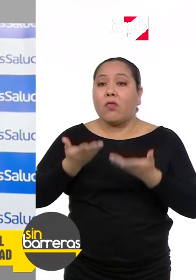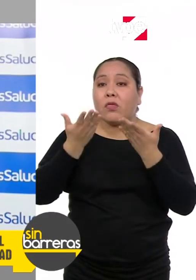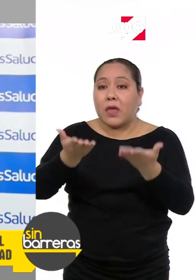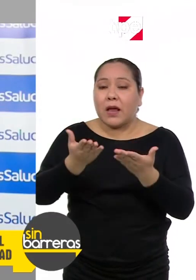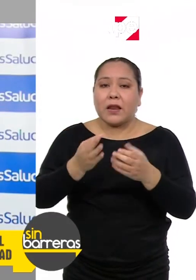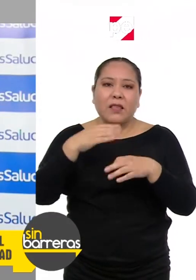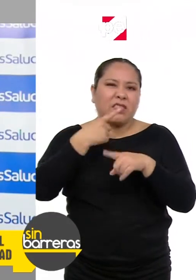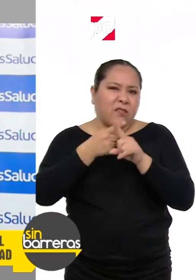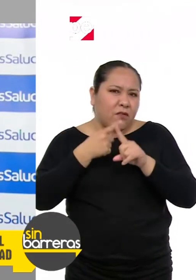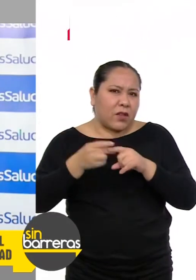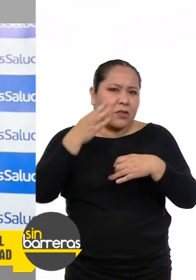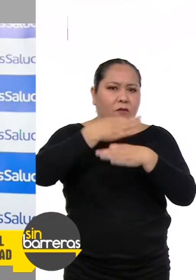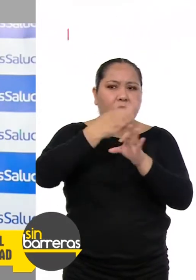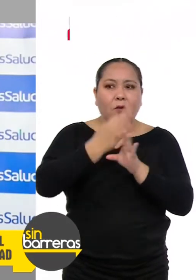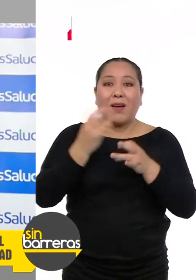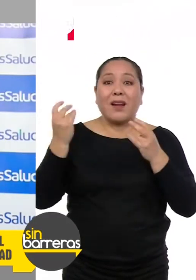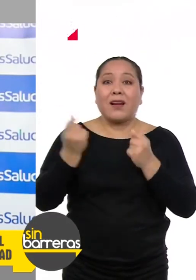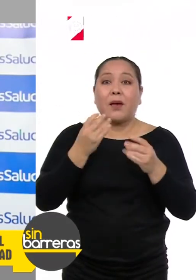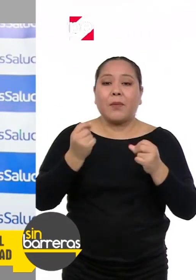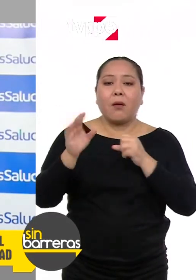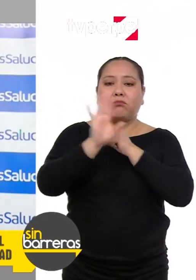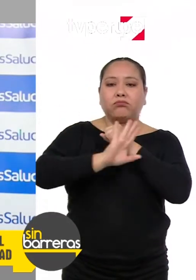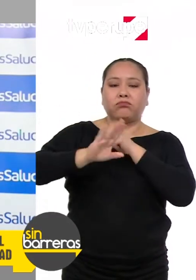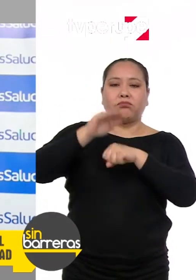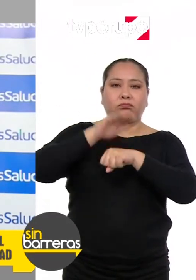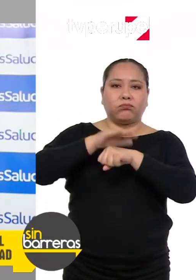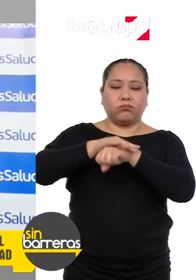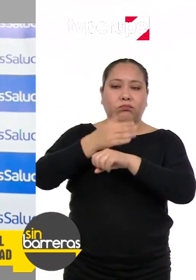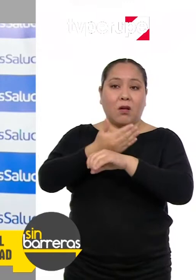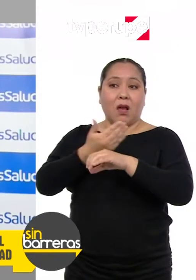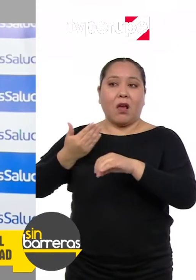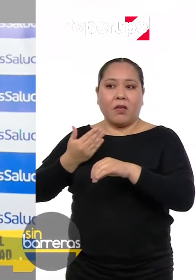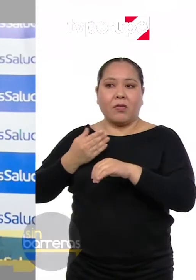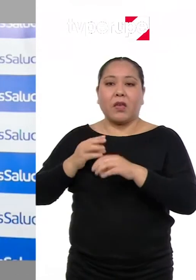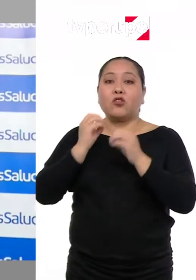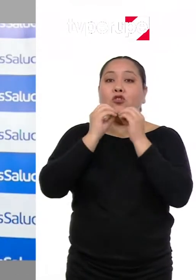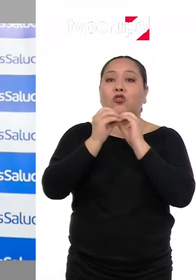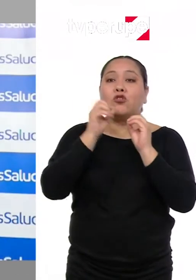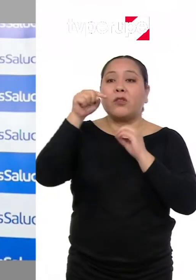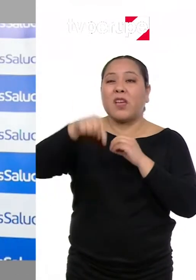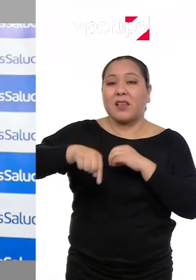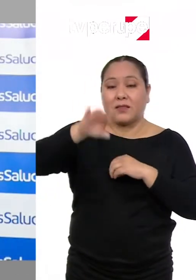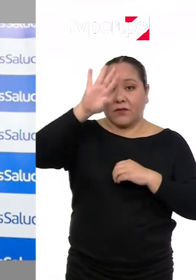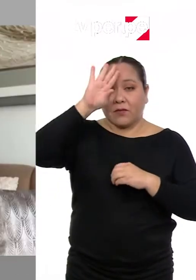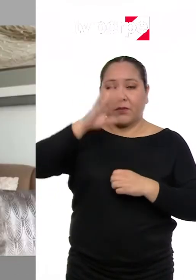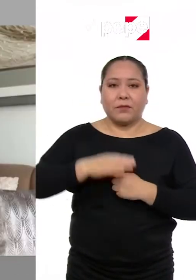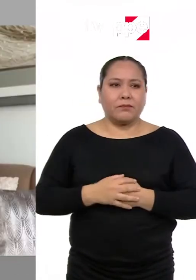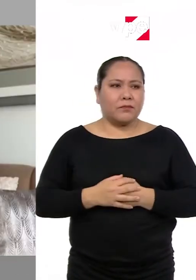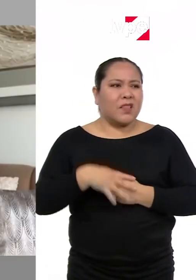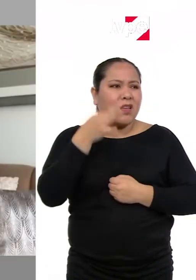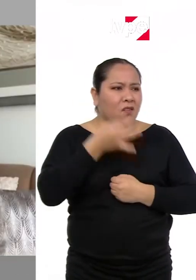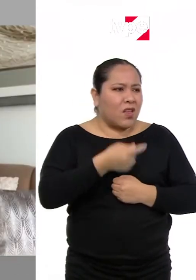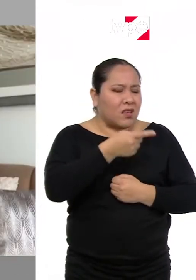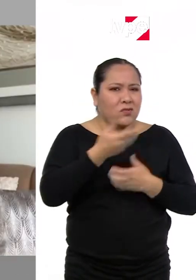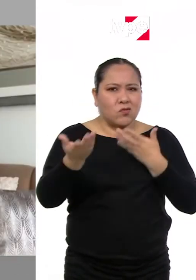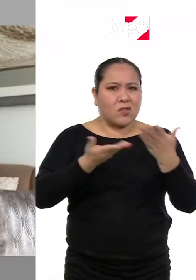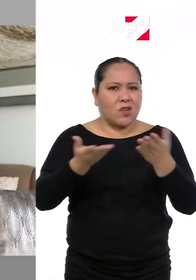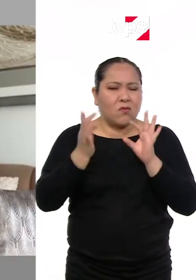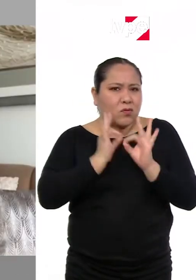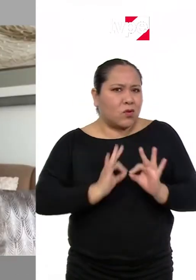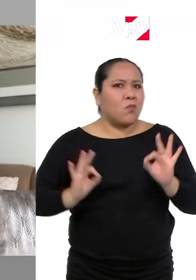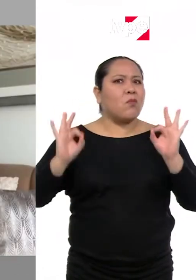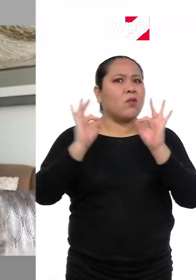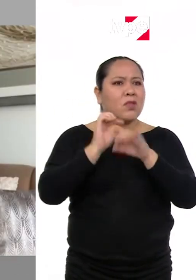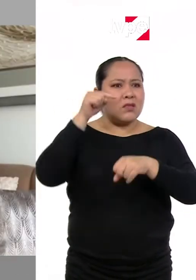brindar medidas rápidas para prevenir y para actuar frente a esta pandemia. De verdad, es un servicio